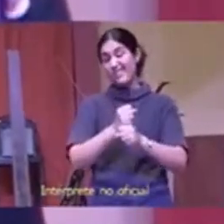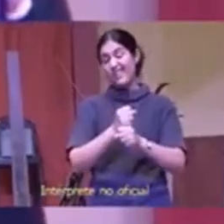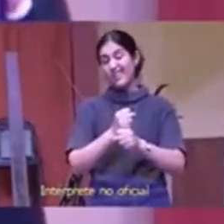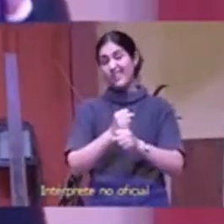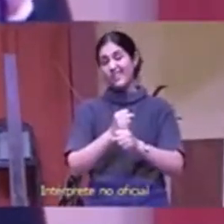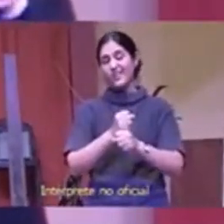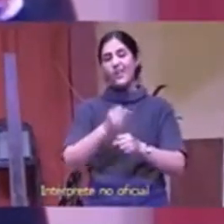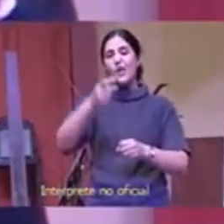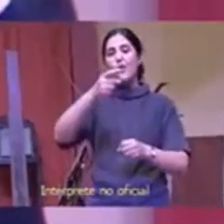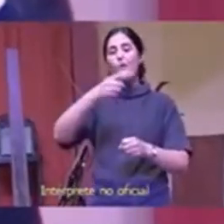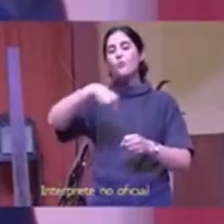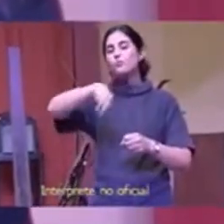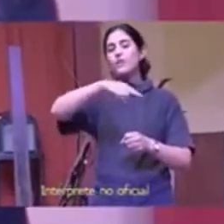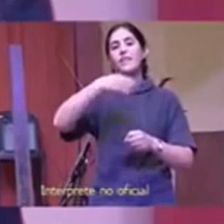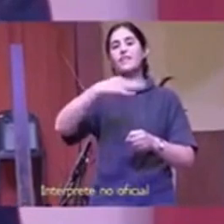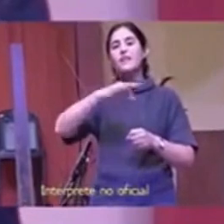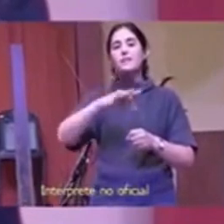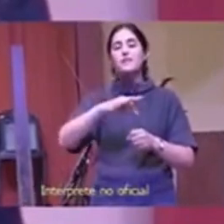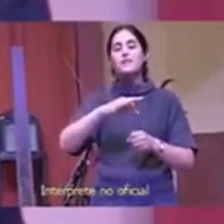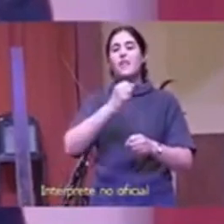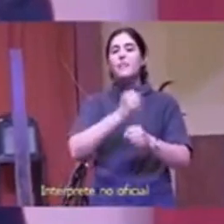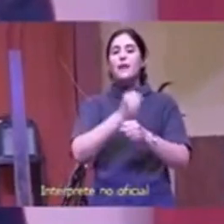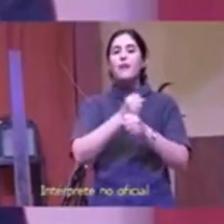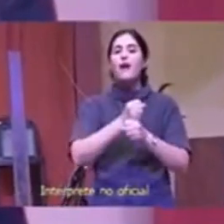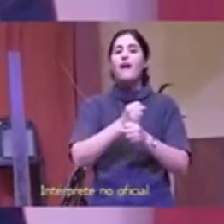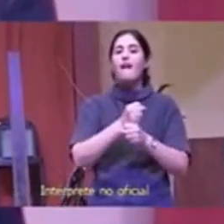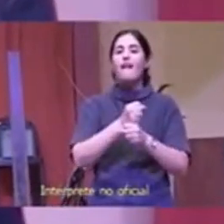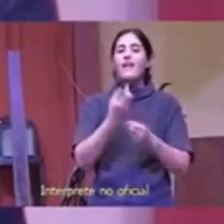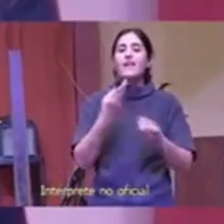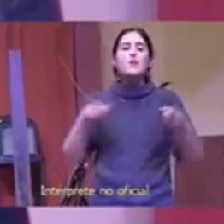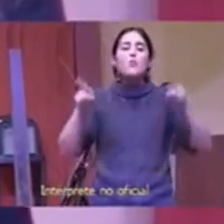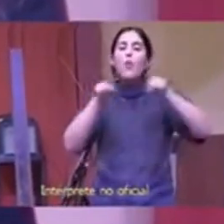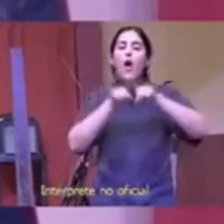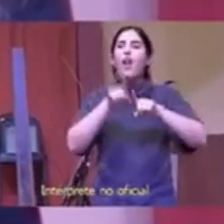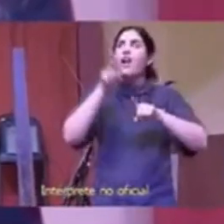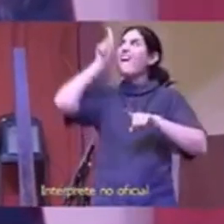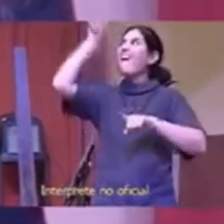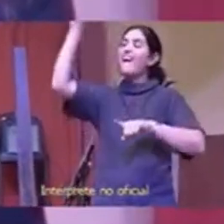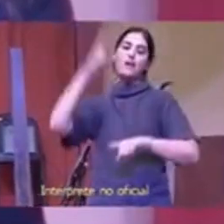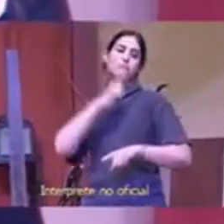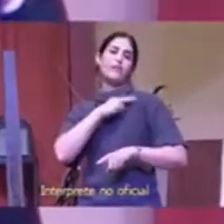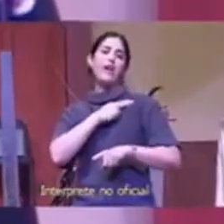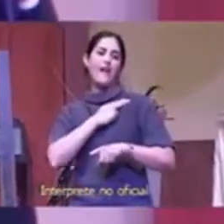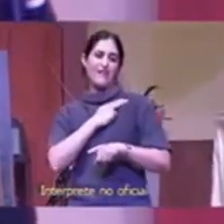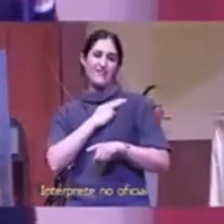háganlo como si fuera para el Señor tenemos que romper estos